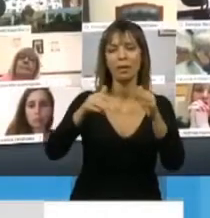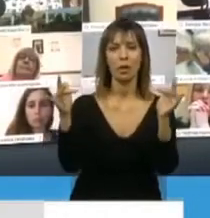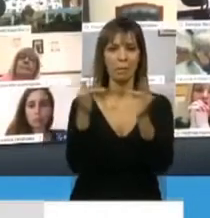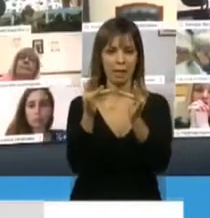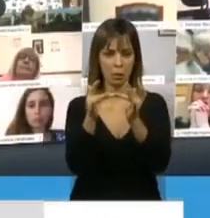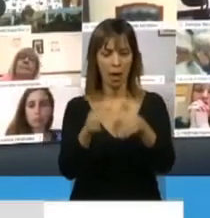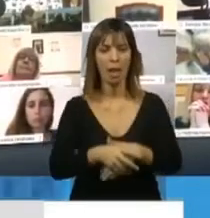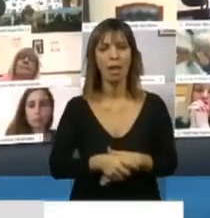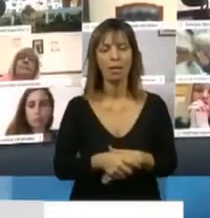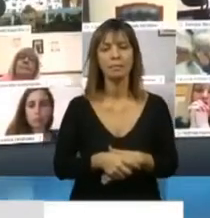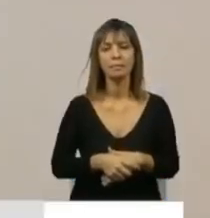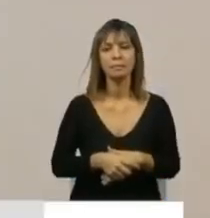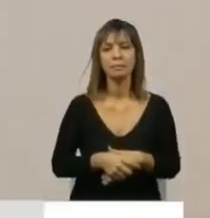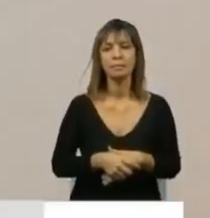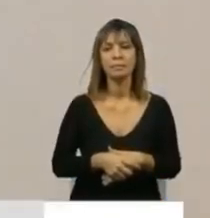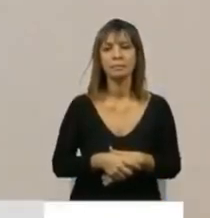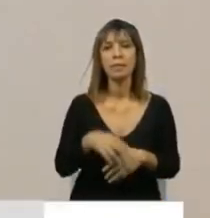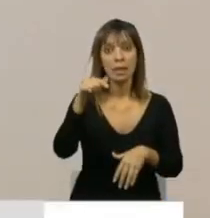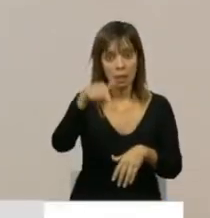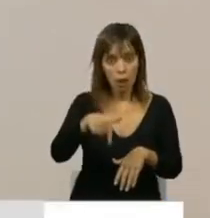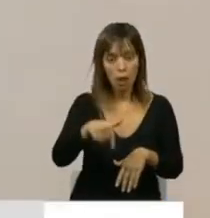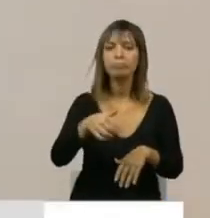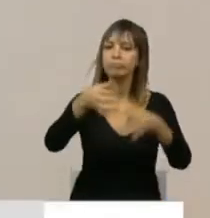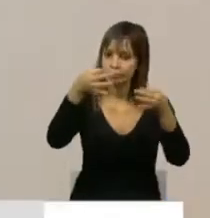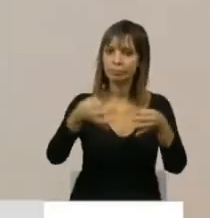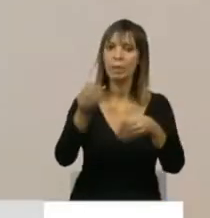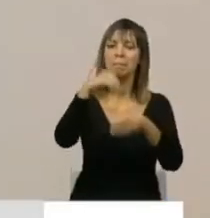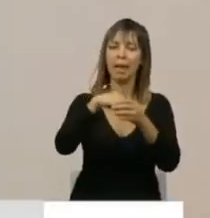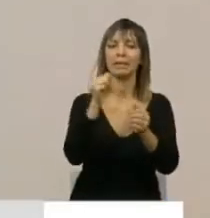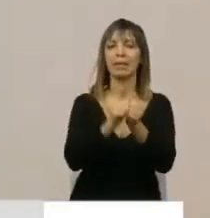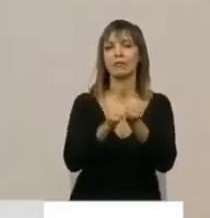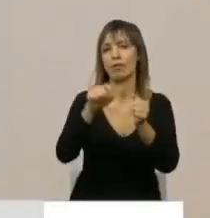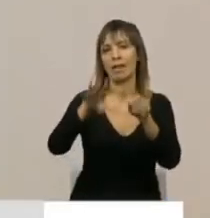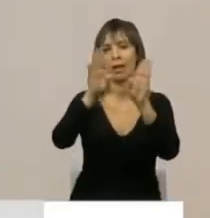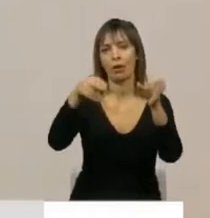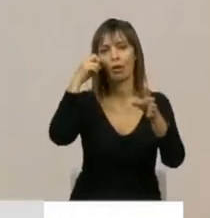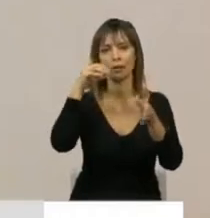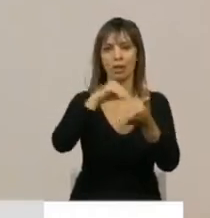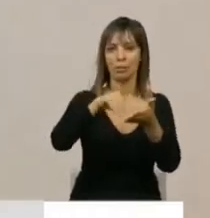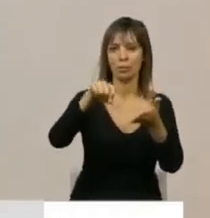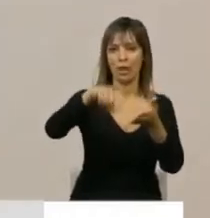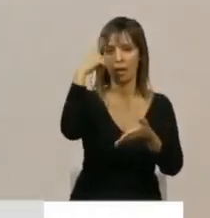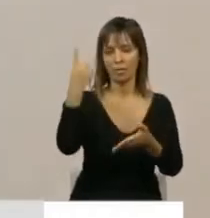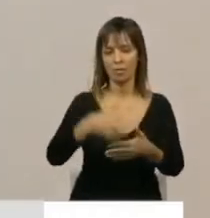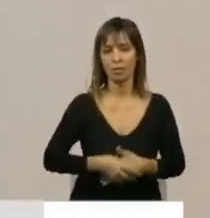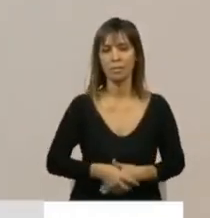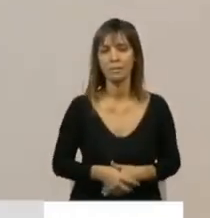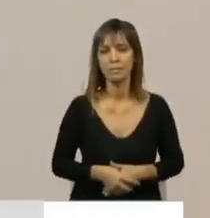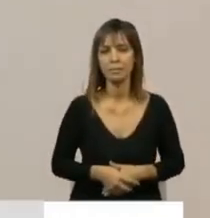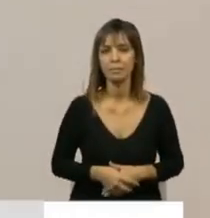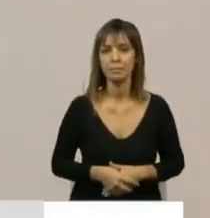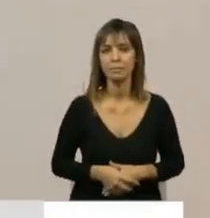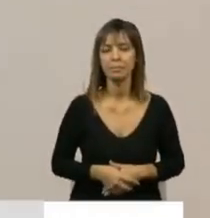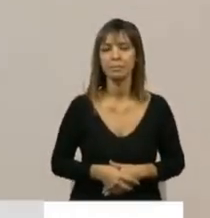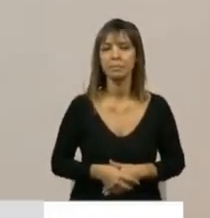y sin dudas que hoy estamos siendo parte de la historia del Congreso de Diputados de la Nación. Quiero